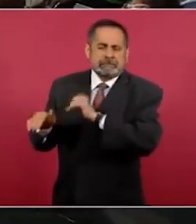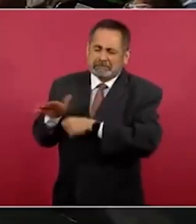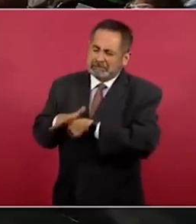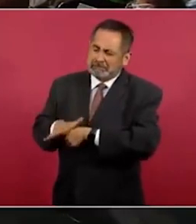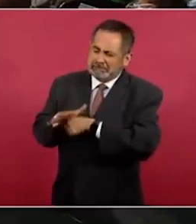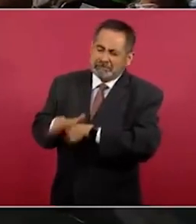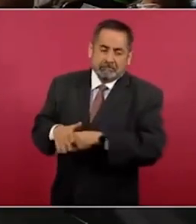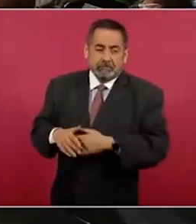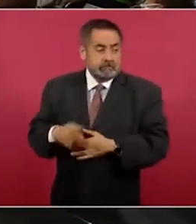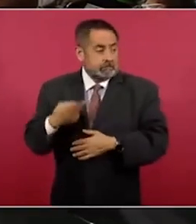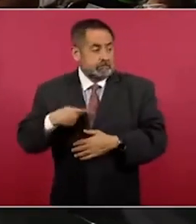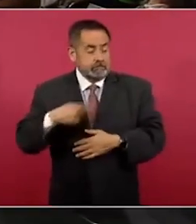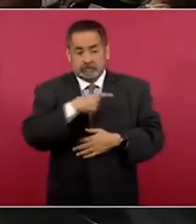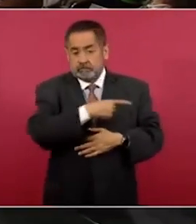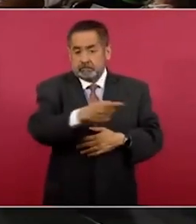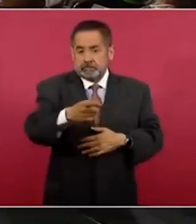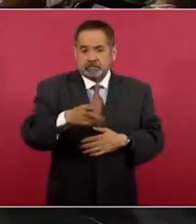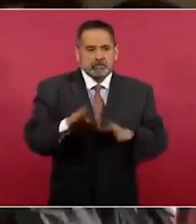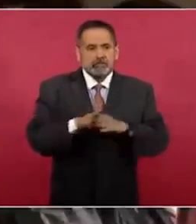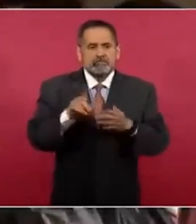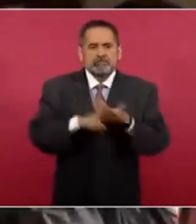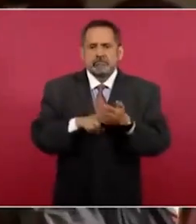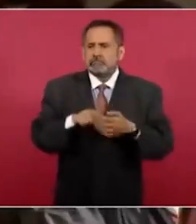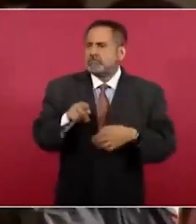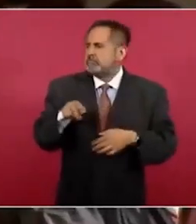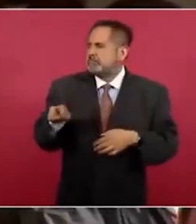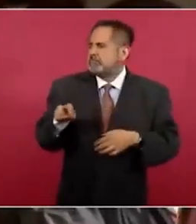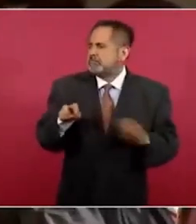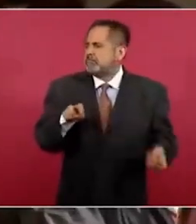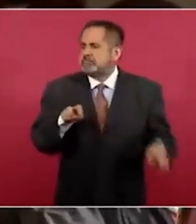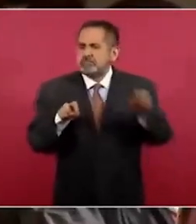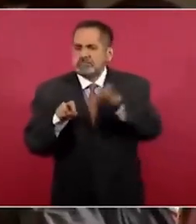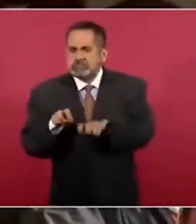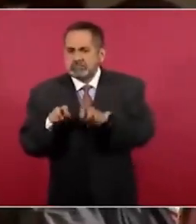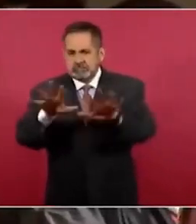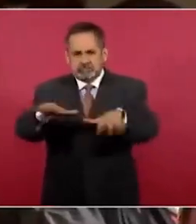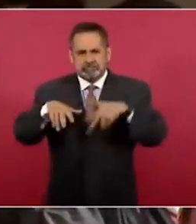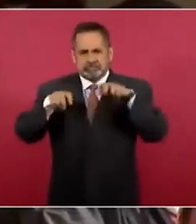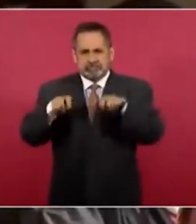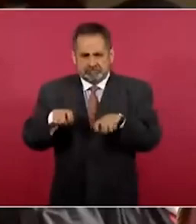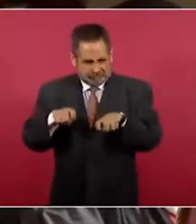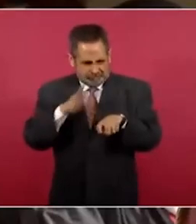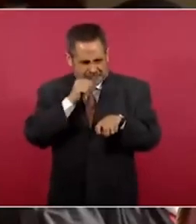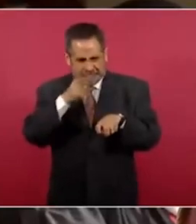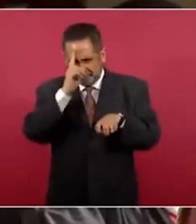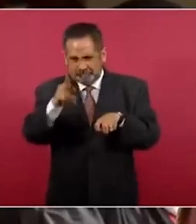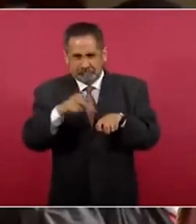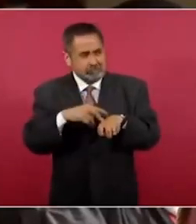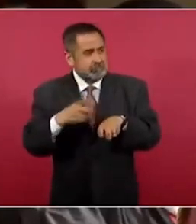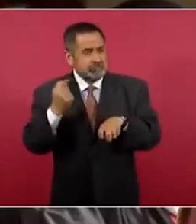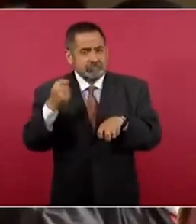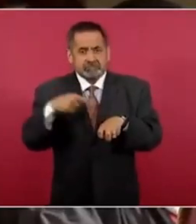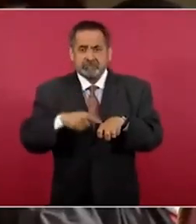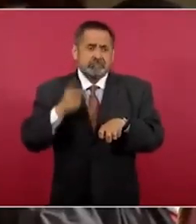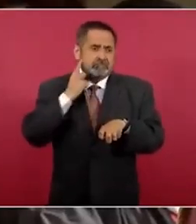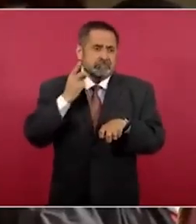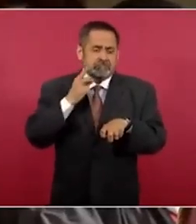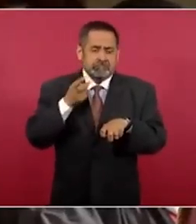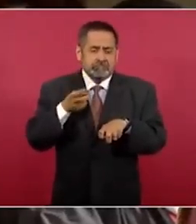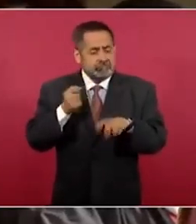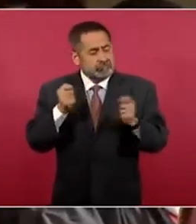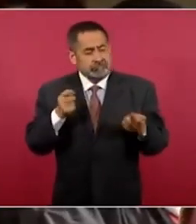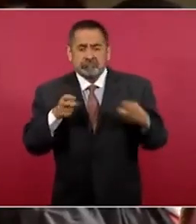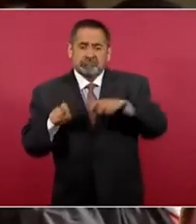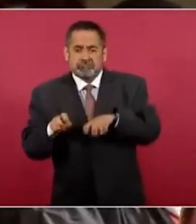personeros pueden llegar incluso a ocupar curules que corresponden a legisladores. La